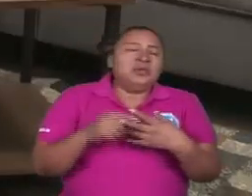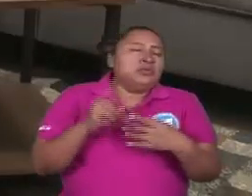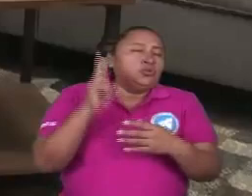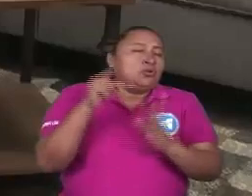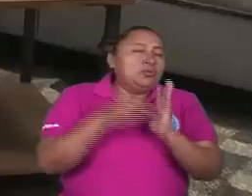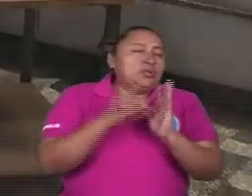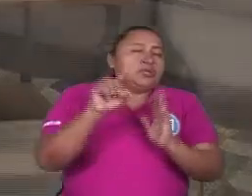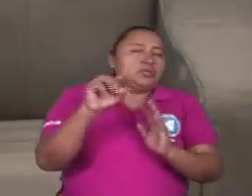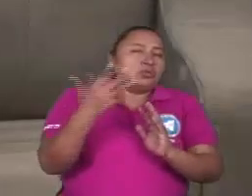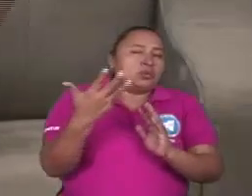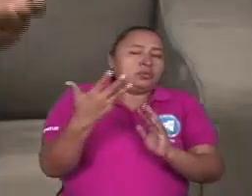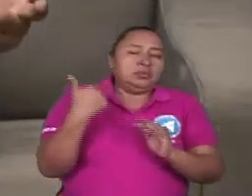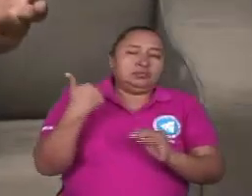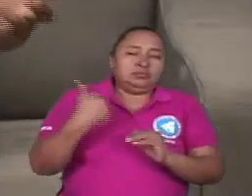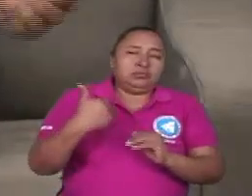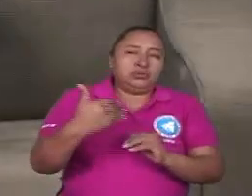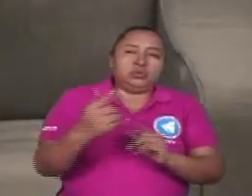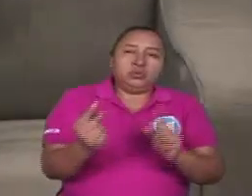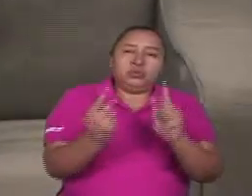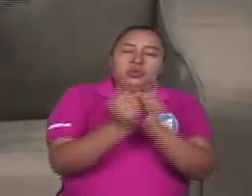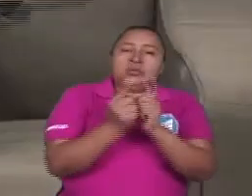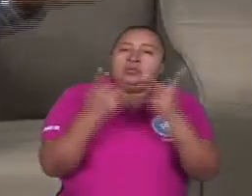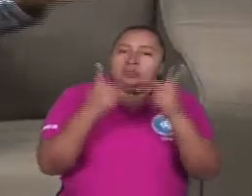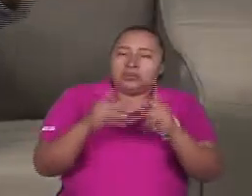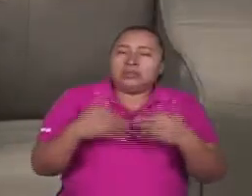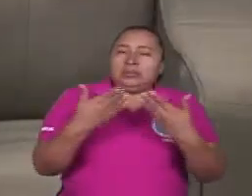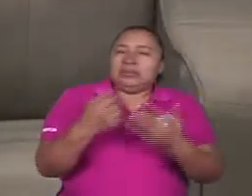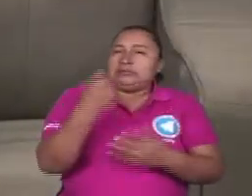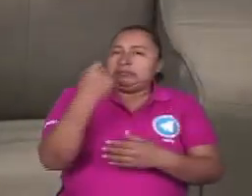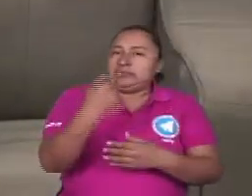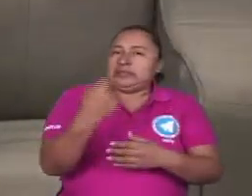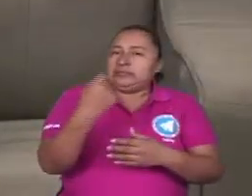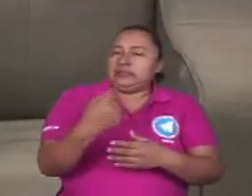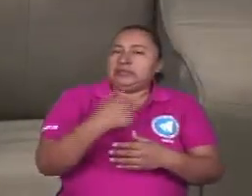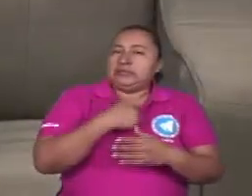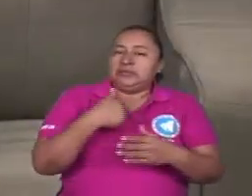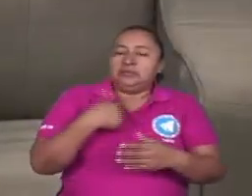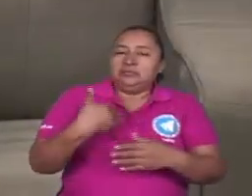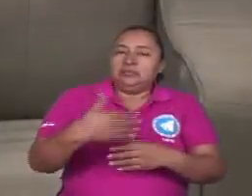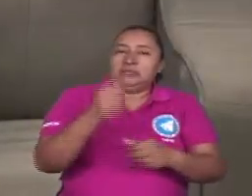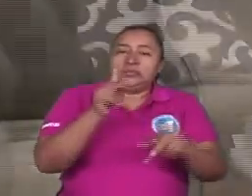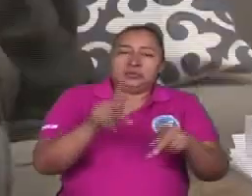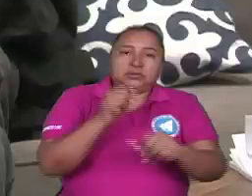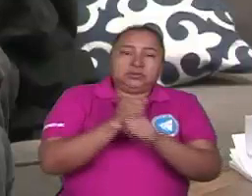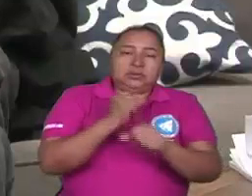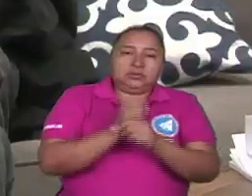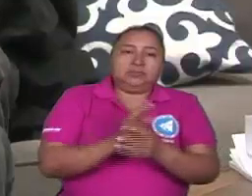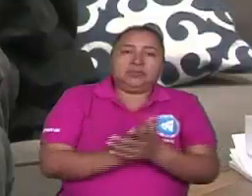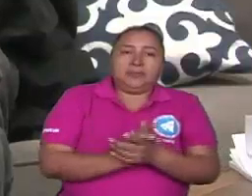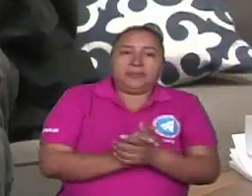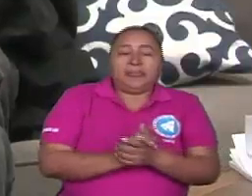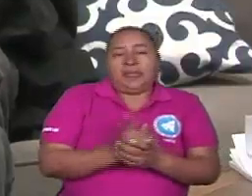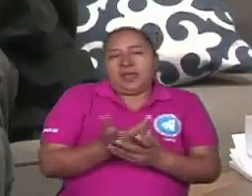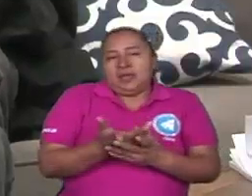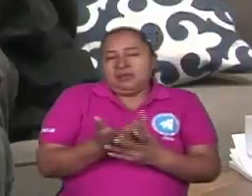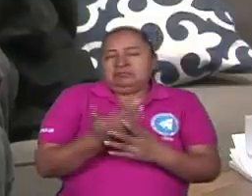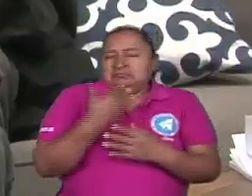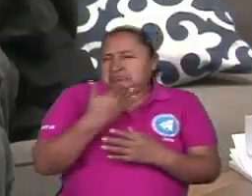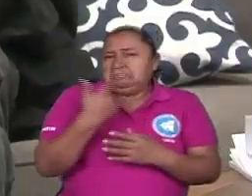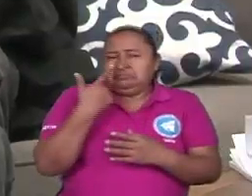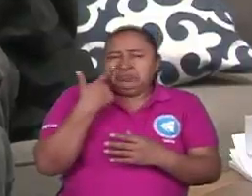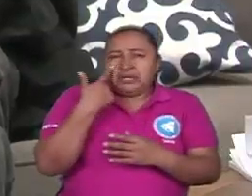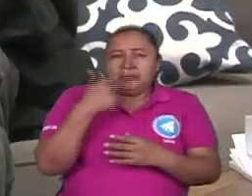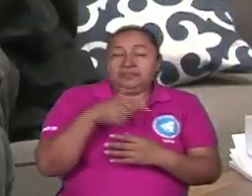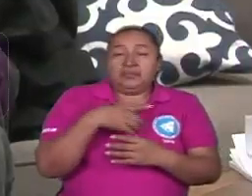2019, ¿no? Un proceso de encuentro, pero también de retos para la clase trabajadora. Bueno, mira, en primer lugar, el